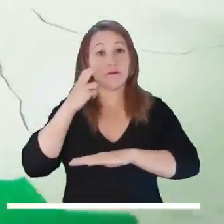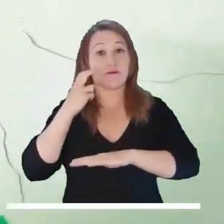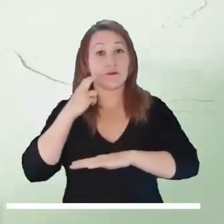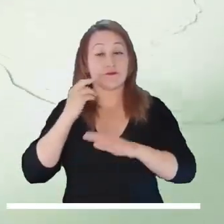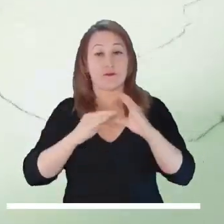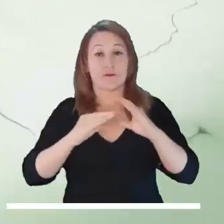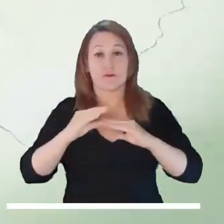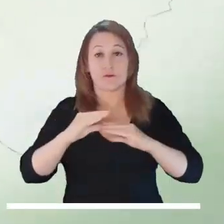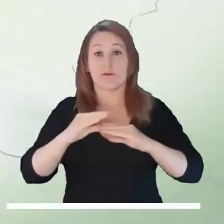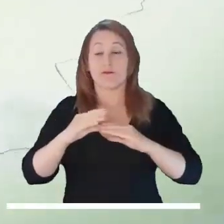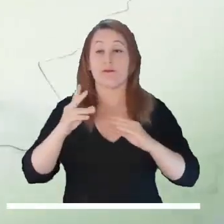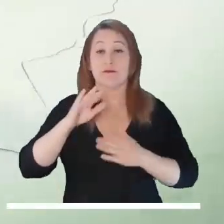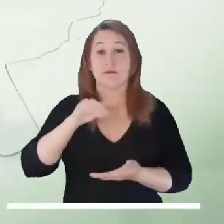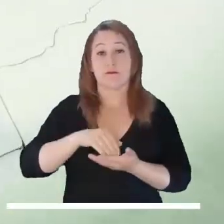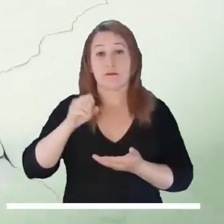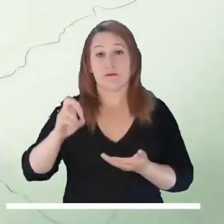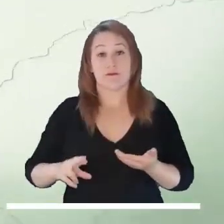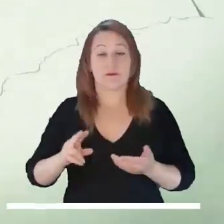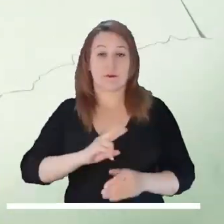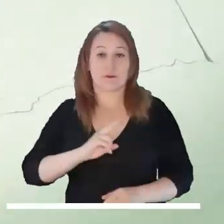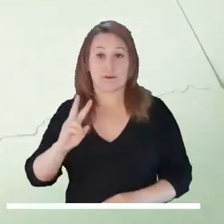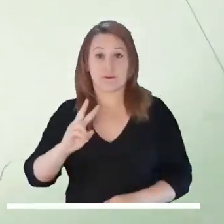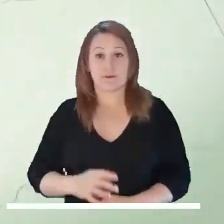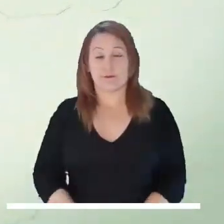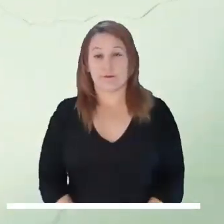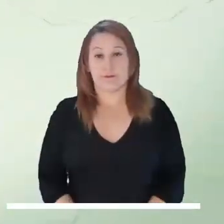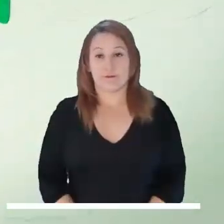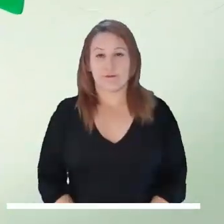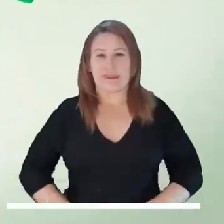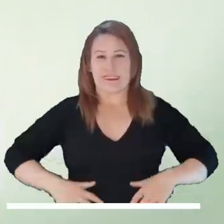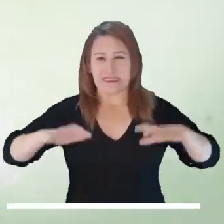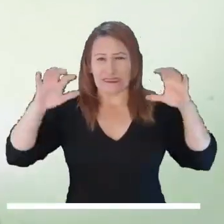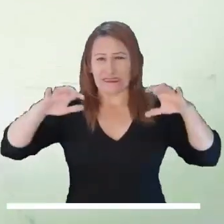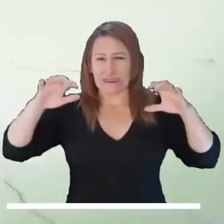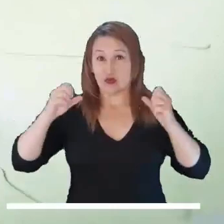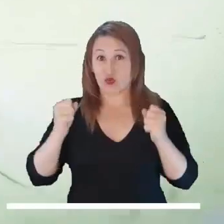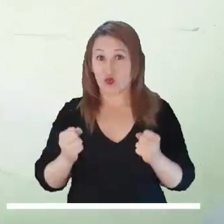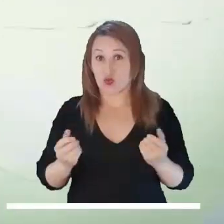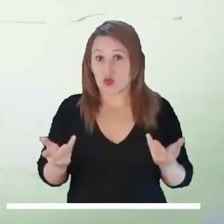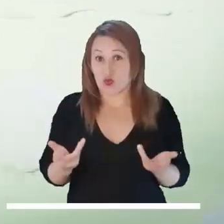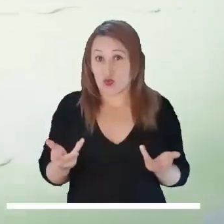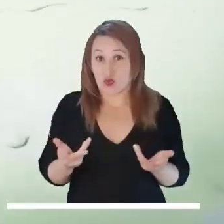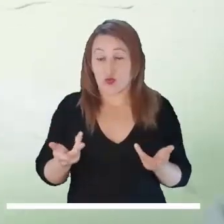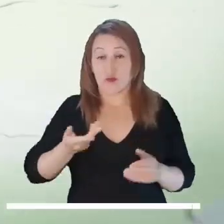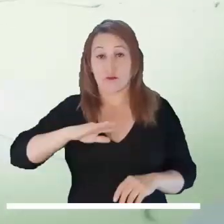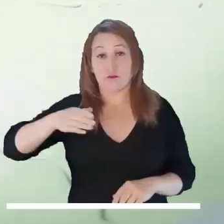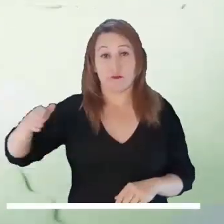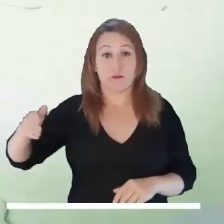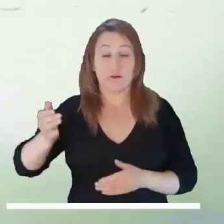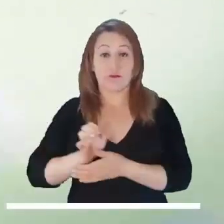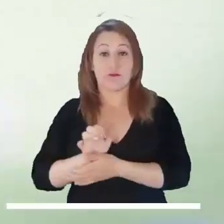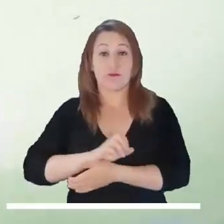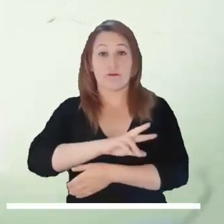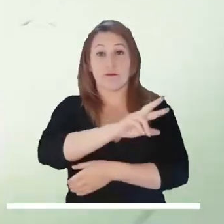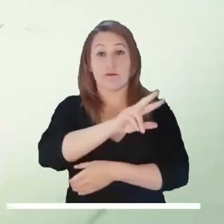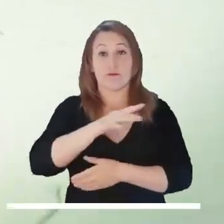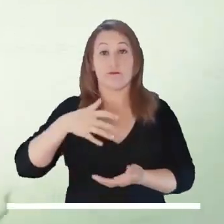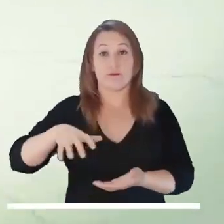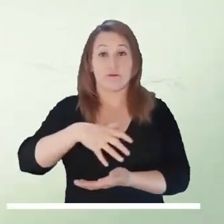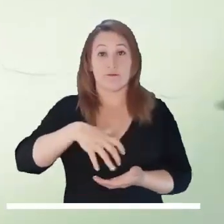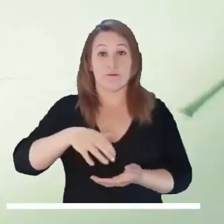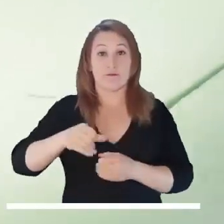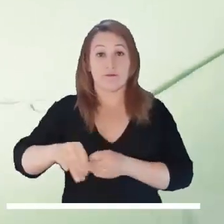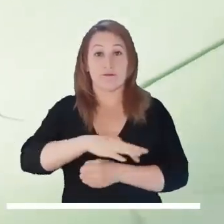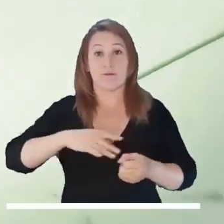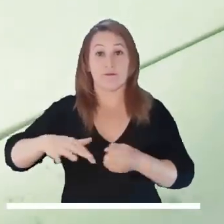en Nariño, Chocó, Cauca y el centro y sur de Valle del Cauca. Precipitaciones importantes podrían experimentarse en Antioquia,